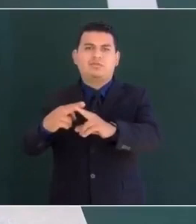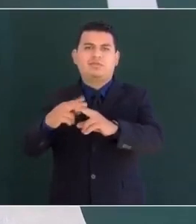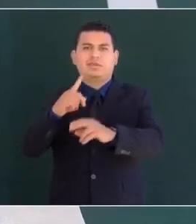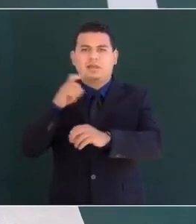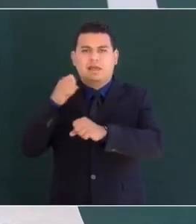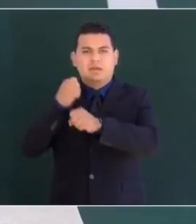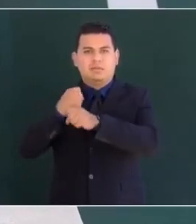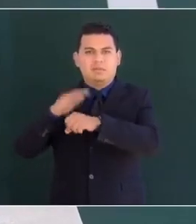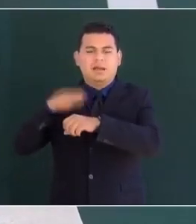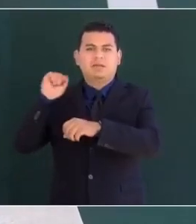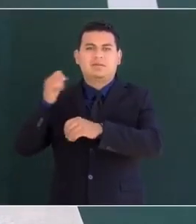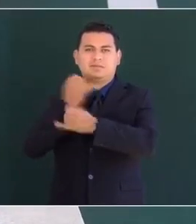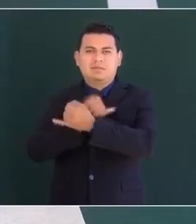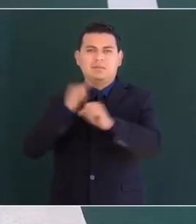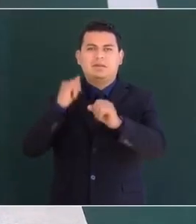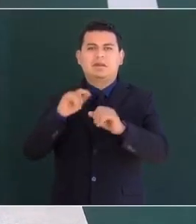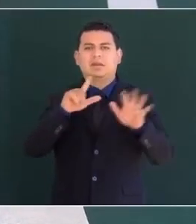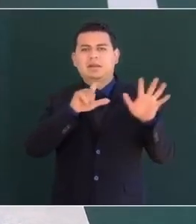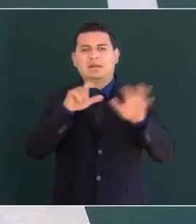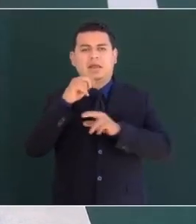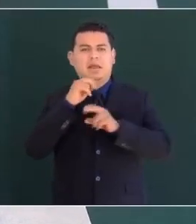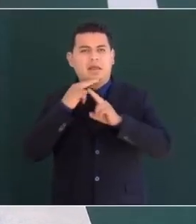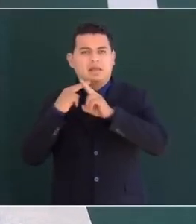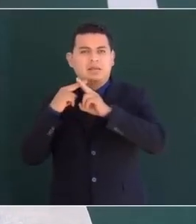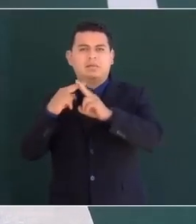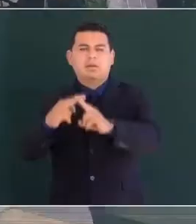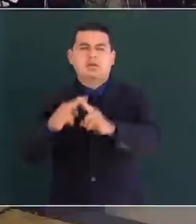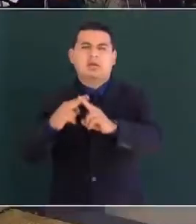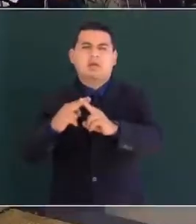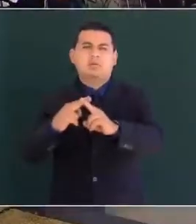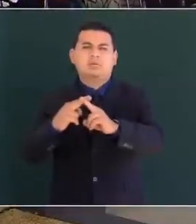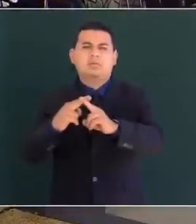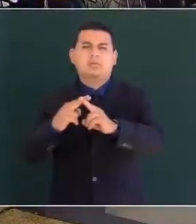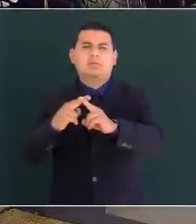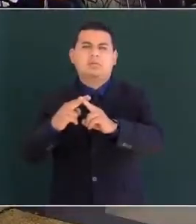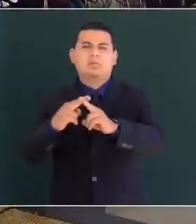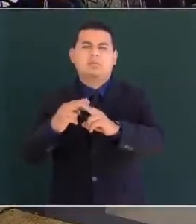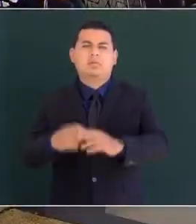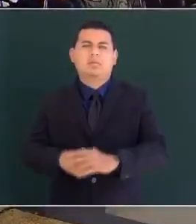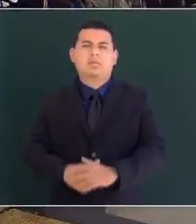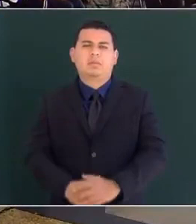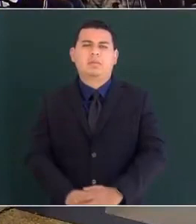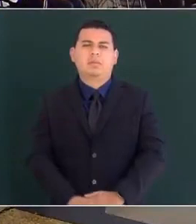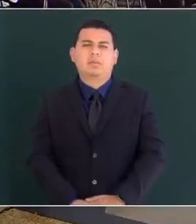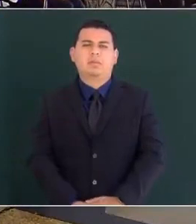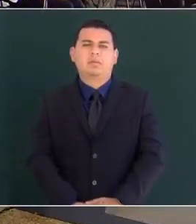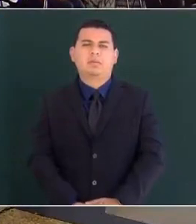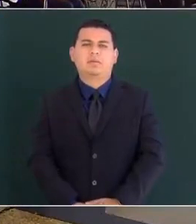y el 700 aniversario, quiero